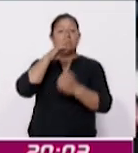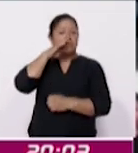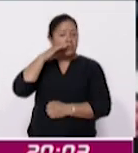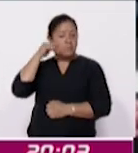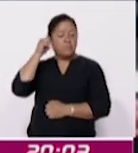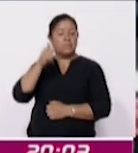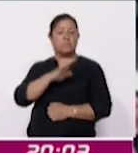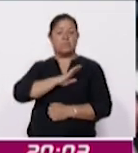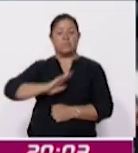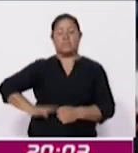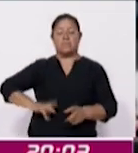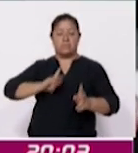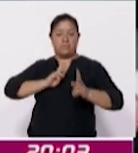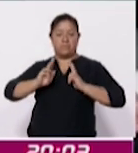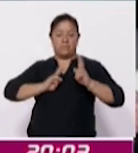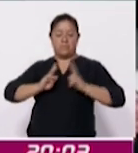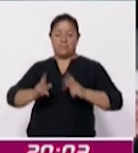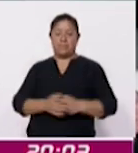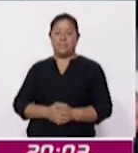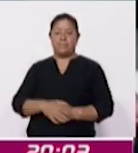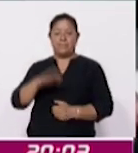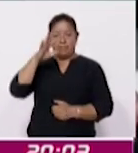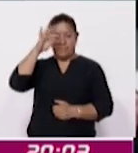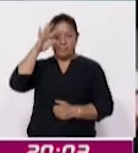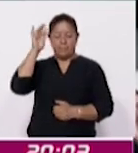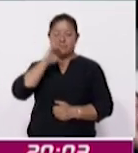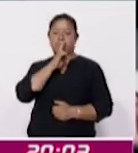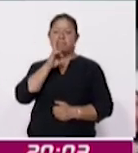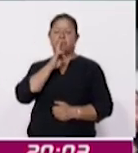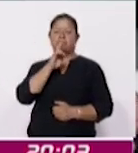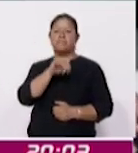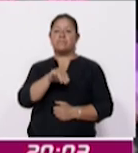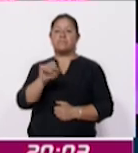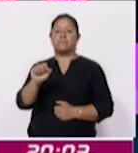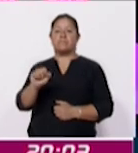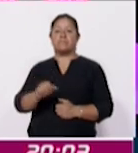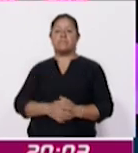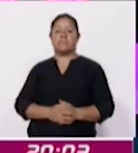Zapata, municipio de Panotla. Para Coracid Noticias, Maritza Salazar.